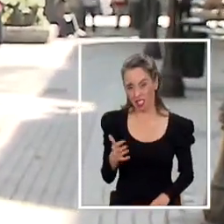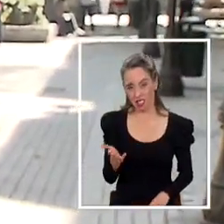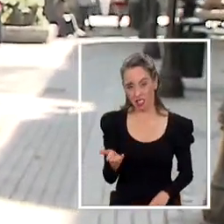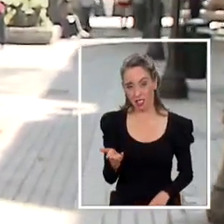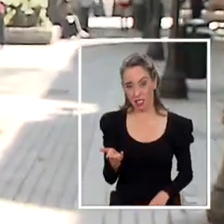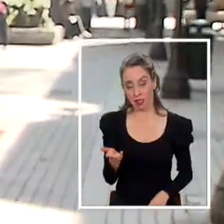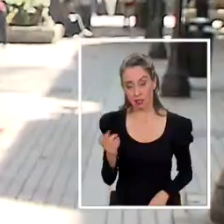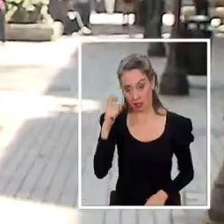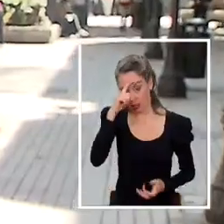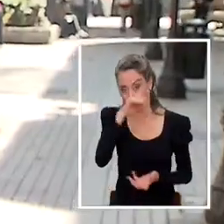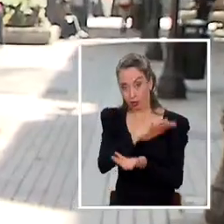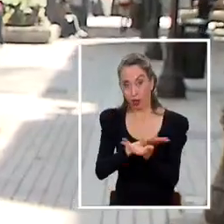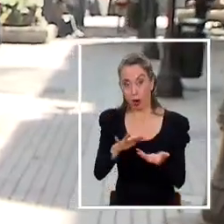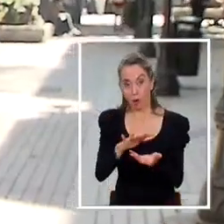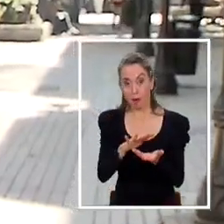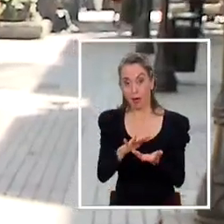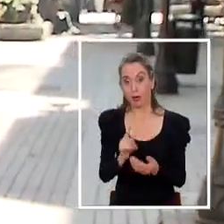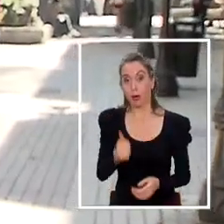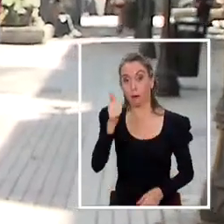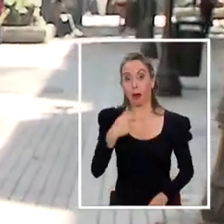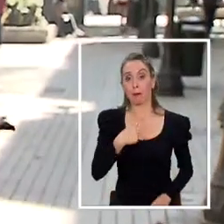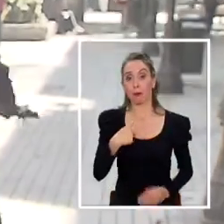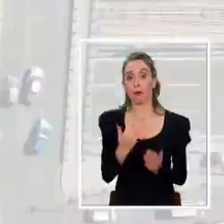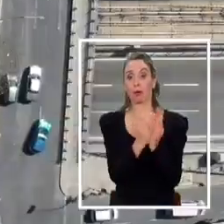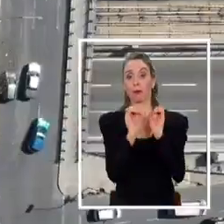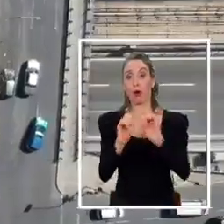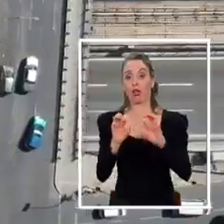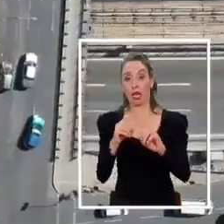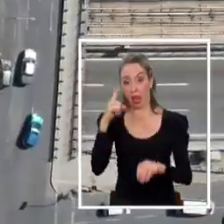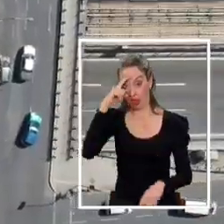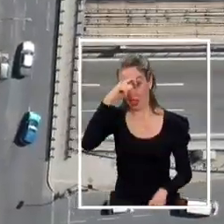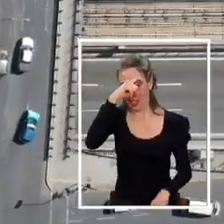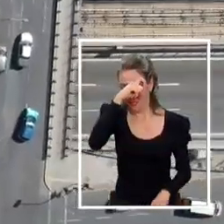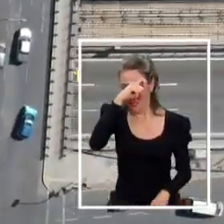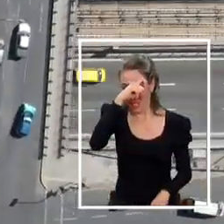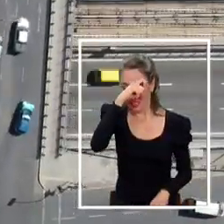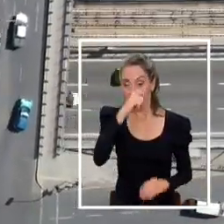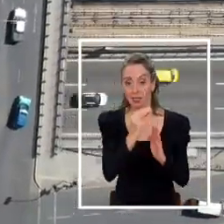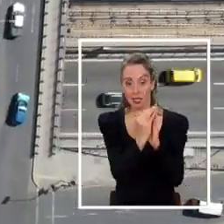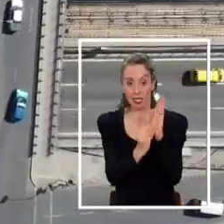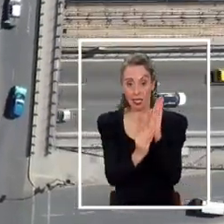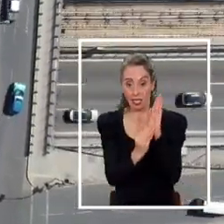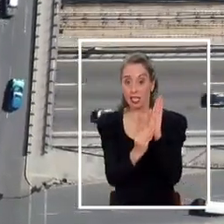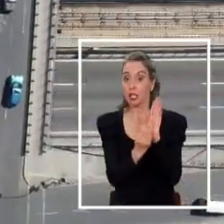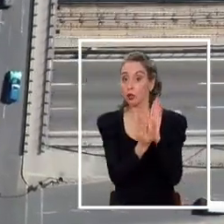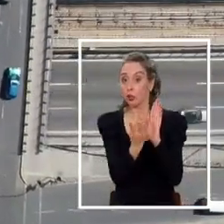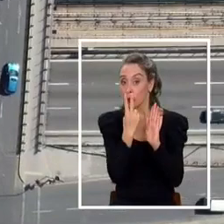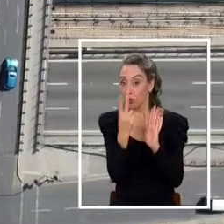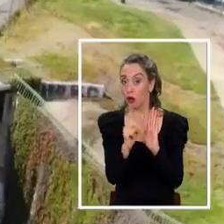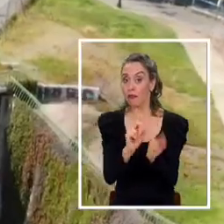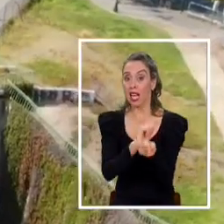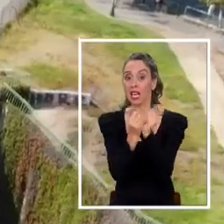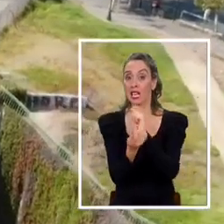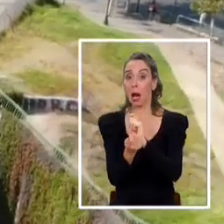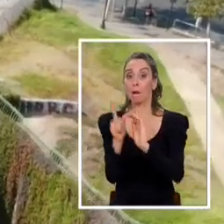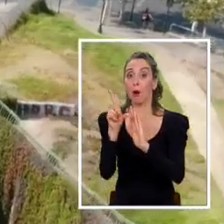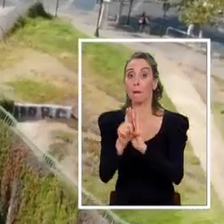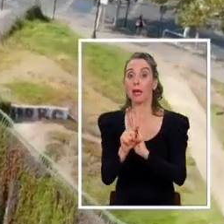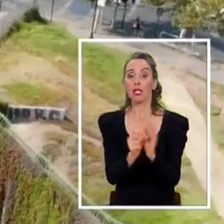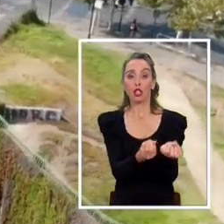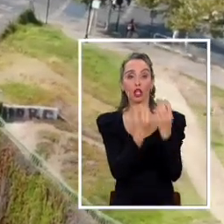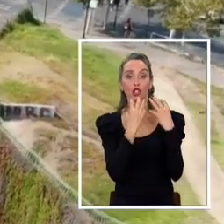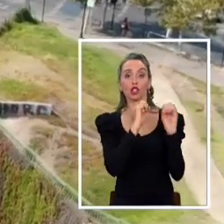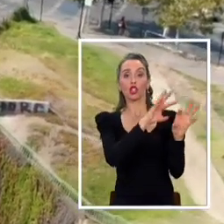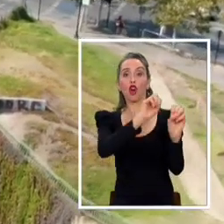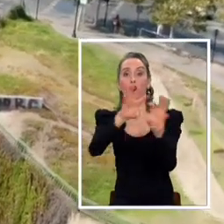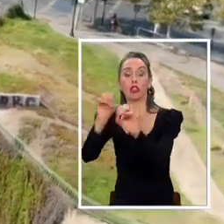complejo, más que nada para mí para las clases. Ha sido difícil, pero las cifras no dan cuenta de reales cambios o disminución en los contagios.